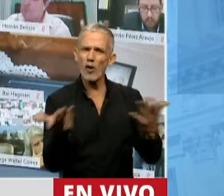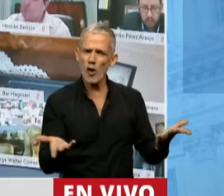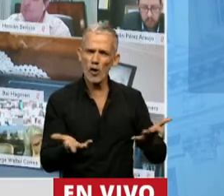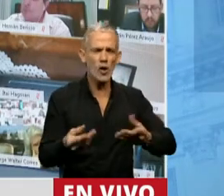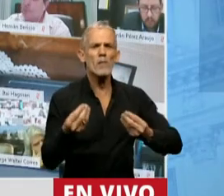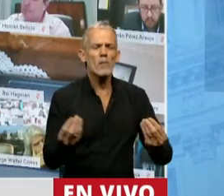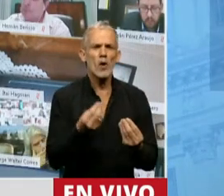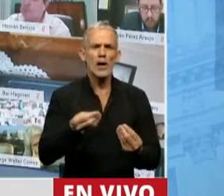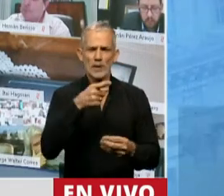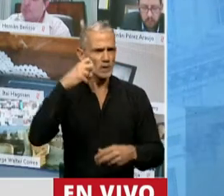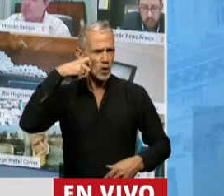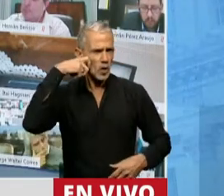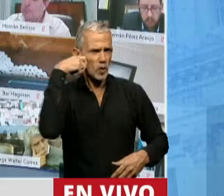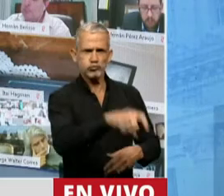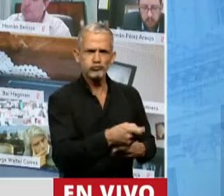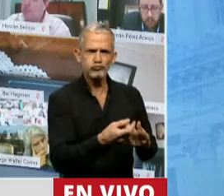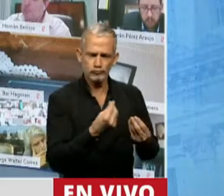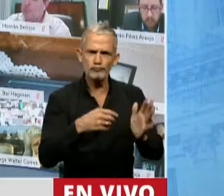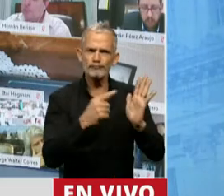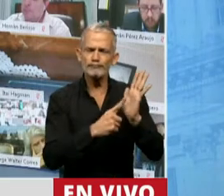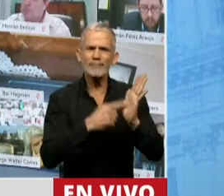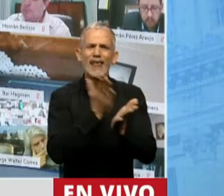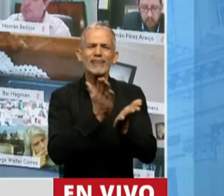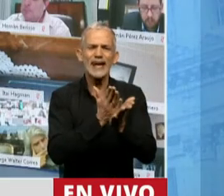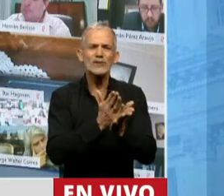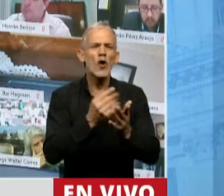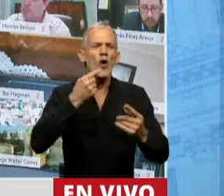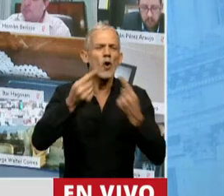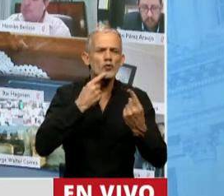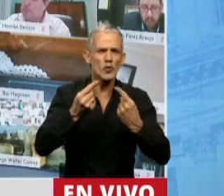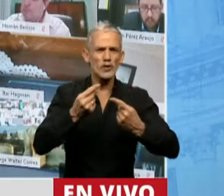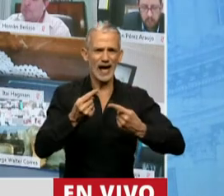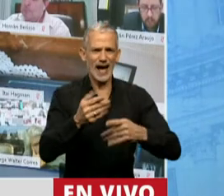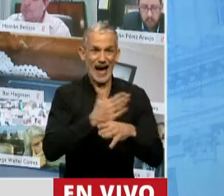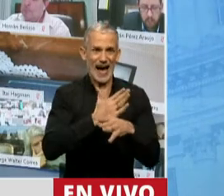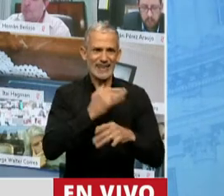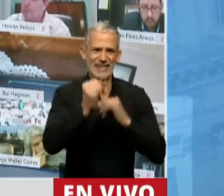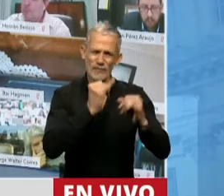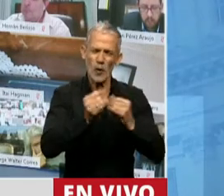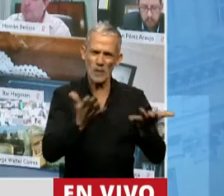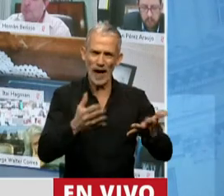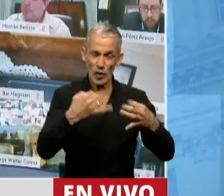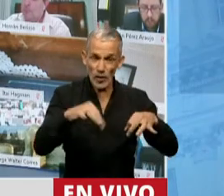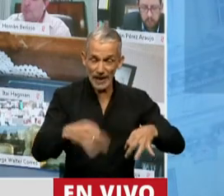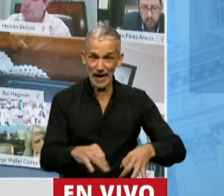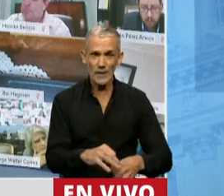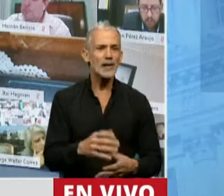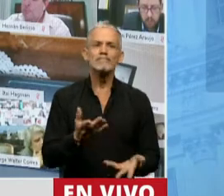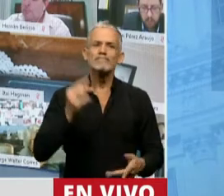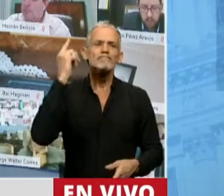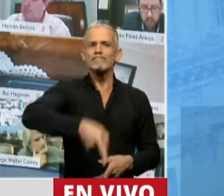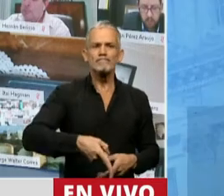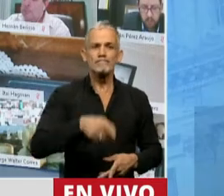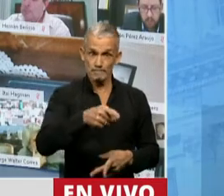por no haber respetado el derecho de consulta previo e informado, en donde obligó,